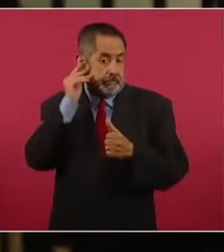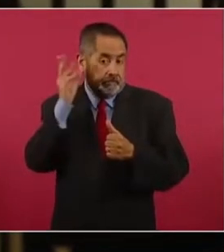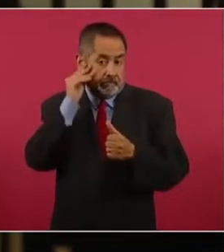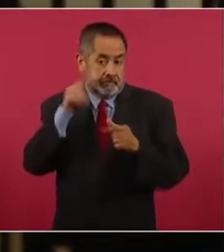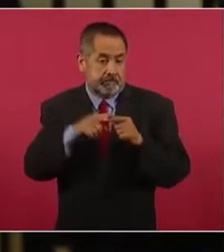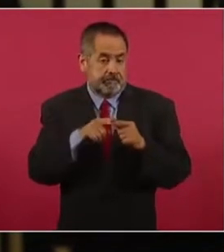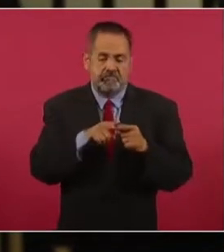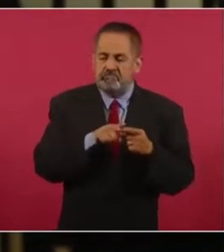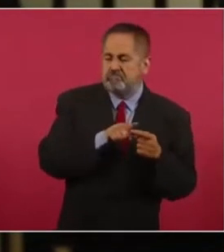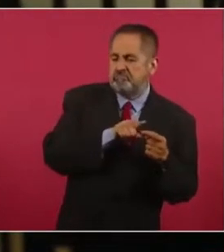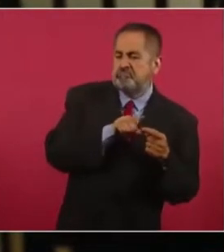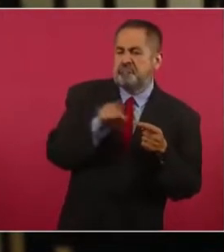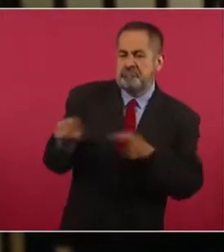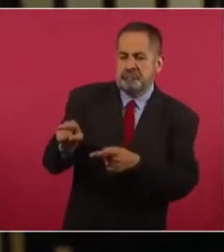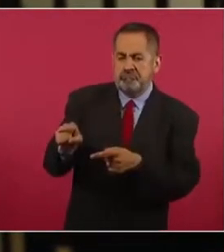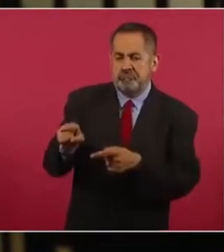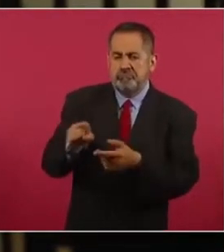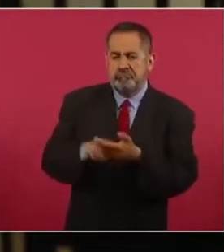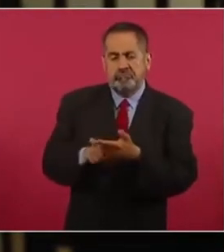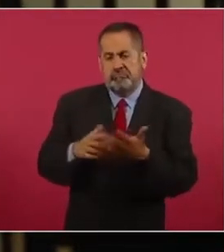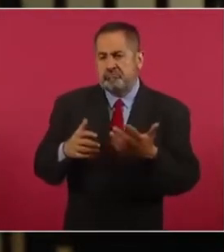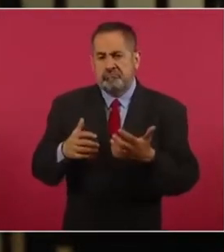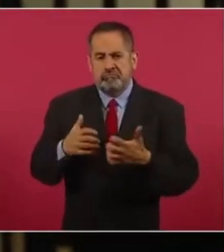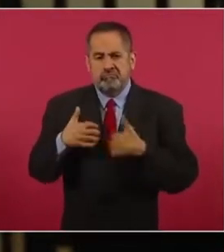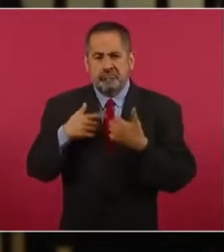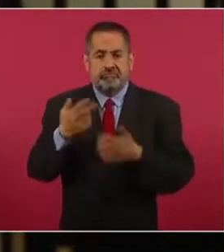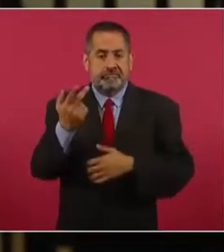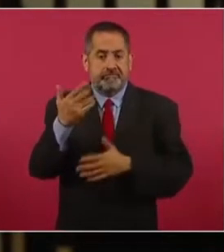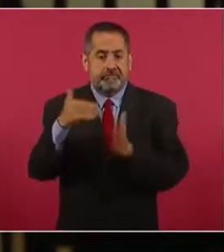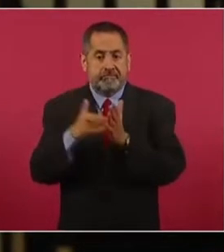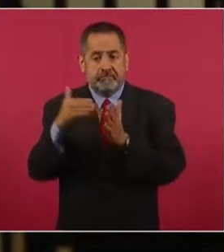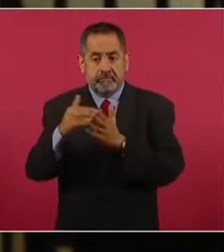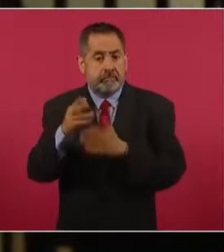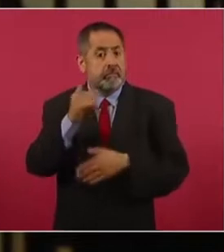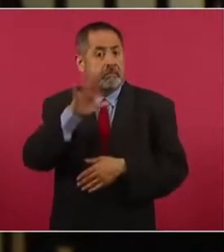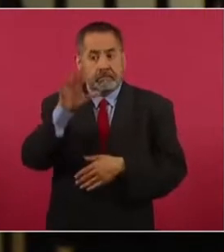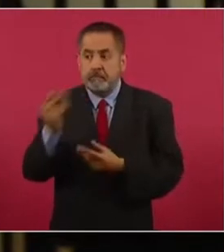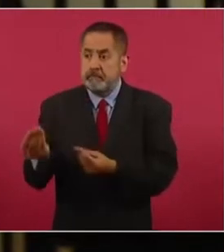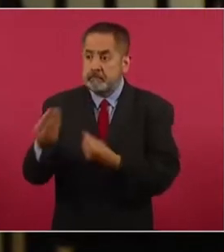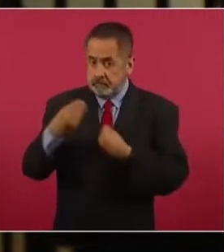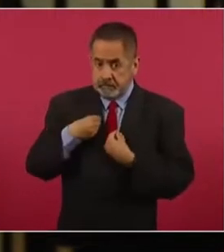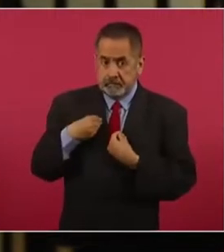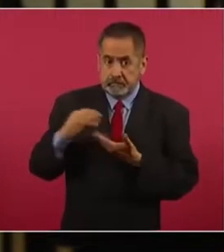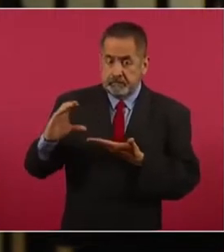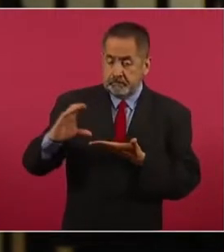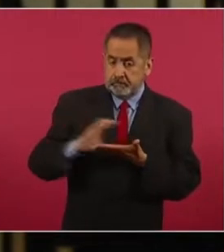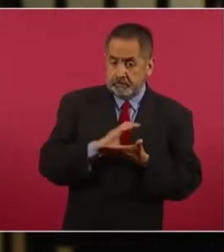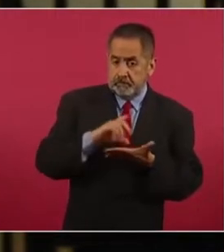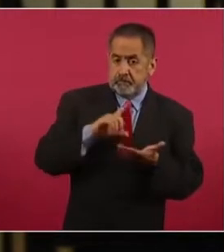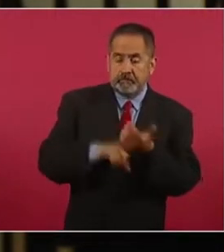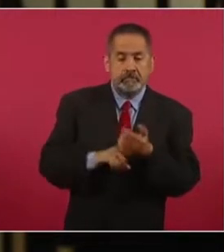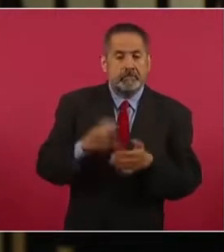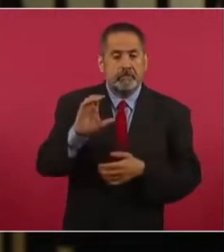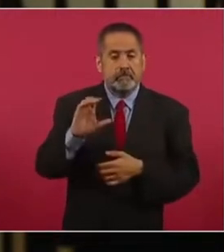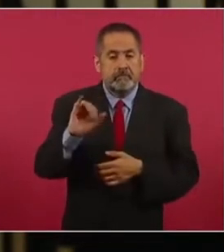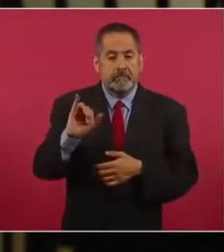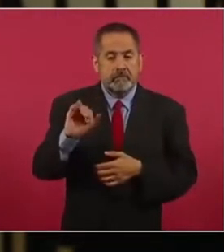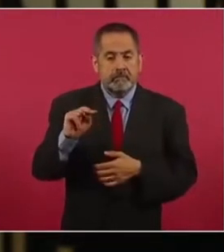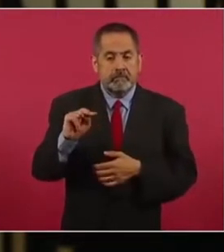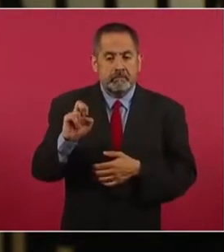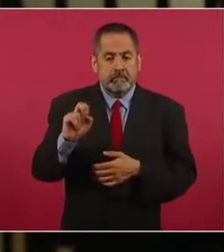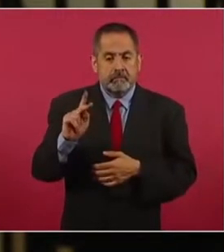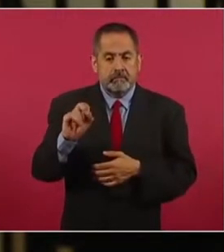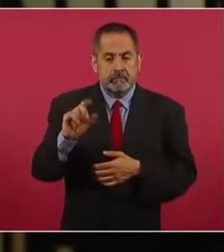acusa que se queja de los 25 millones que habría recibido su partido por parte de la cadena Cinépolis para